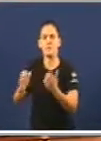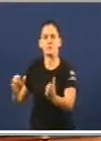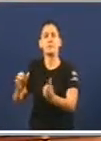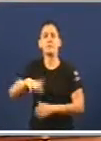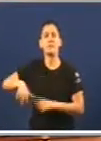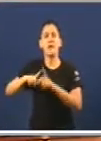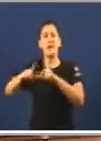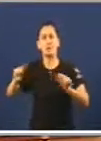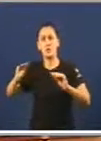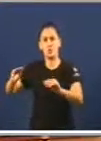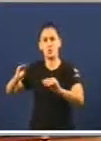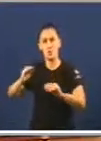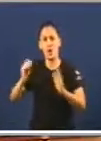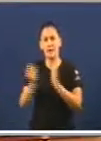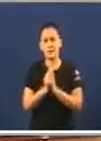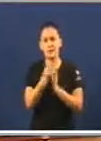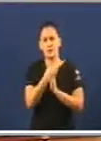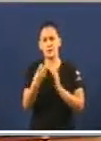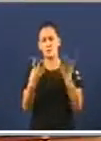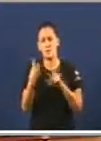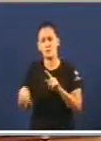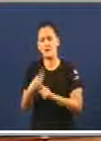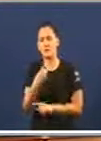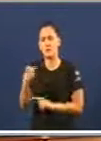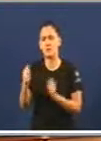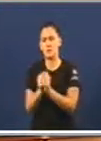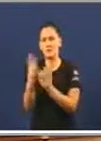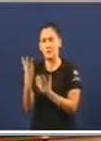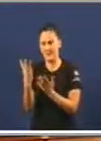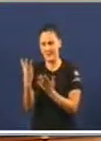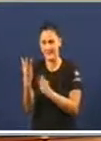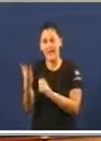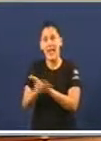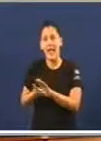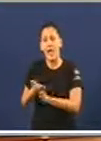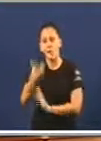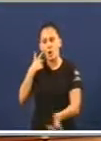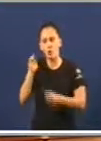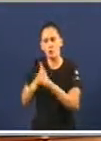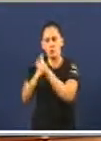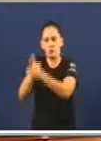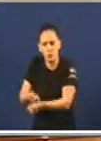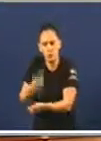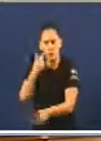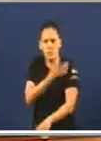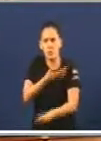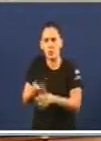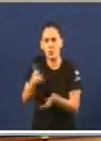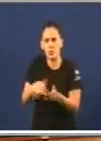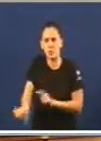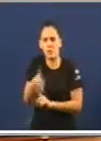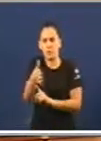de Asturias, nosos artigos 209 e 223 establecen elementos de control de cumprimento do aprobado.